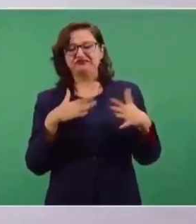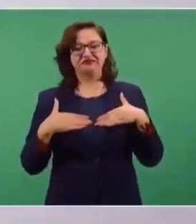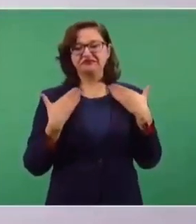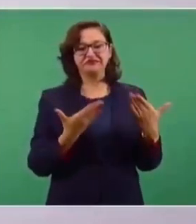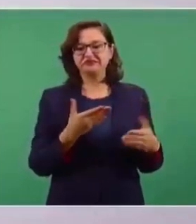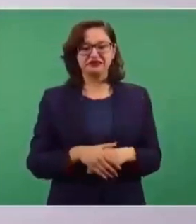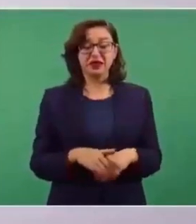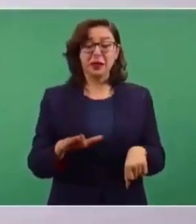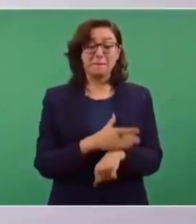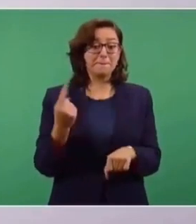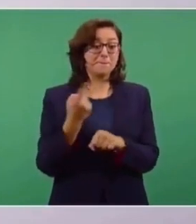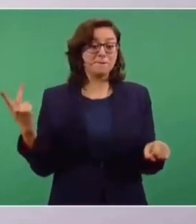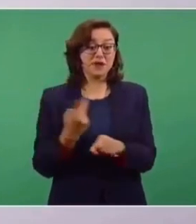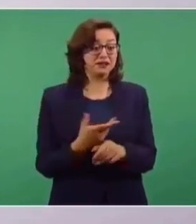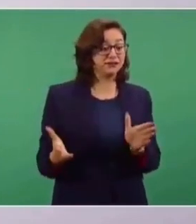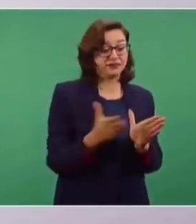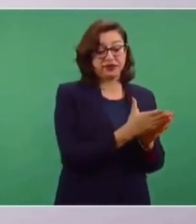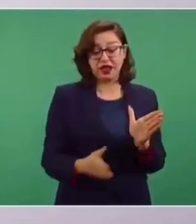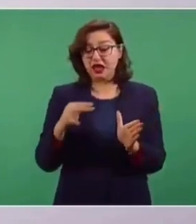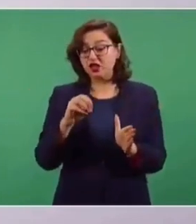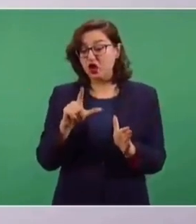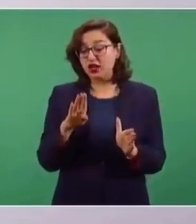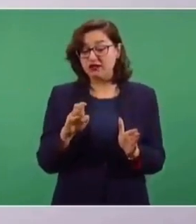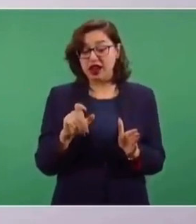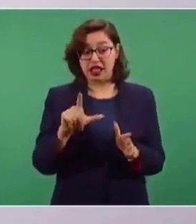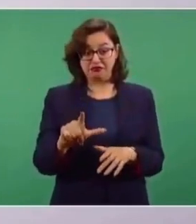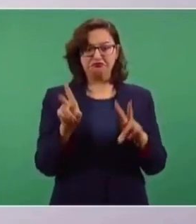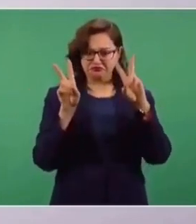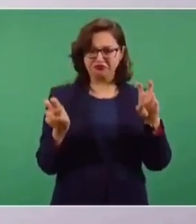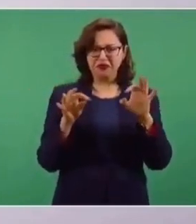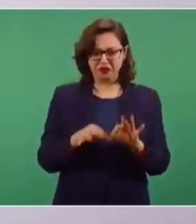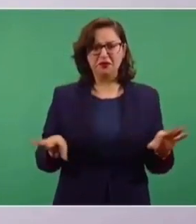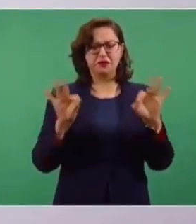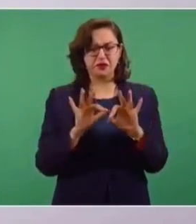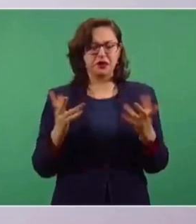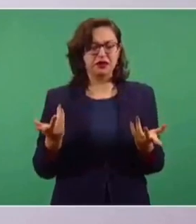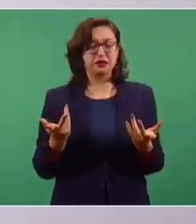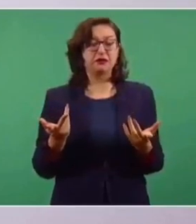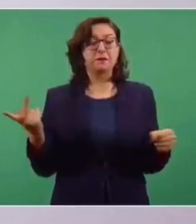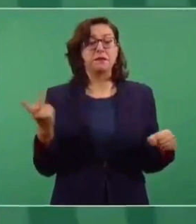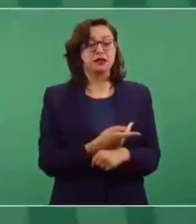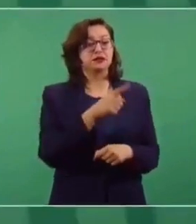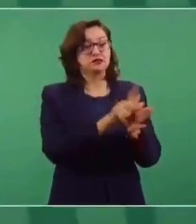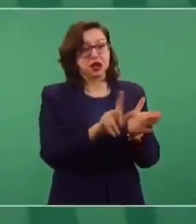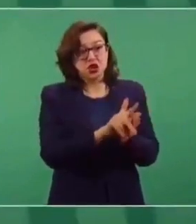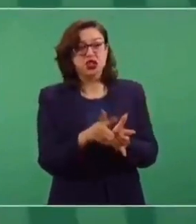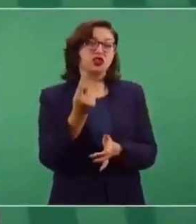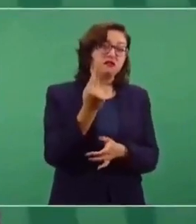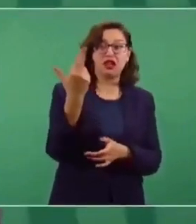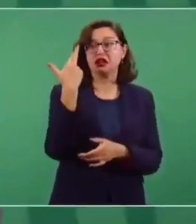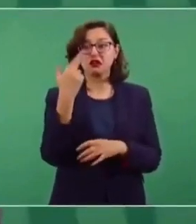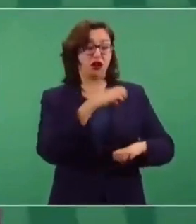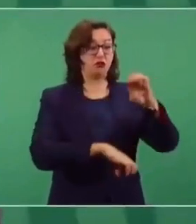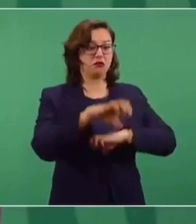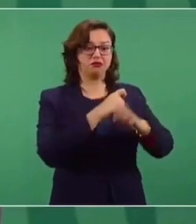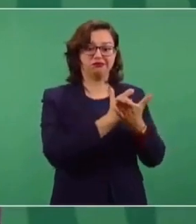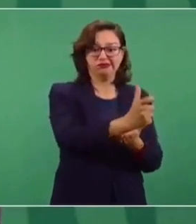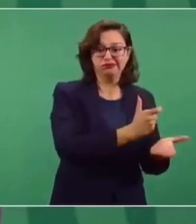Durante el periodo neoliberal, y eso es un buen tema de análisis, fueron cooptados los medios por las grandes corporaciones